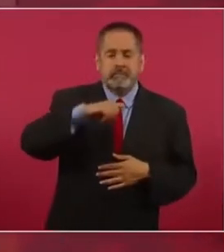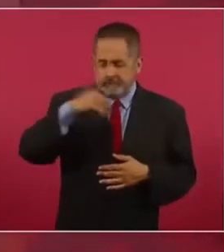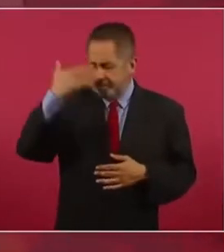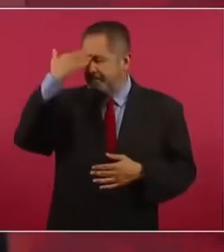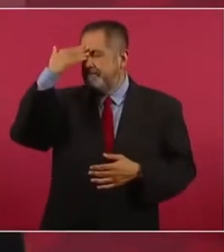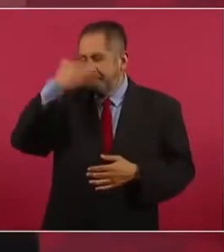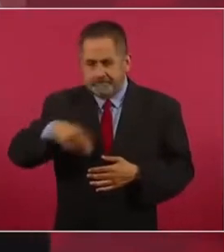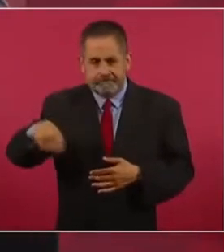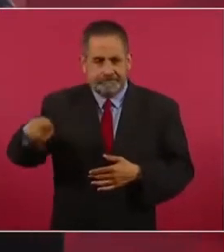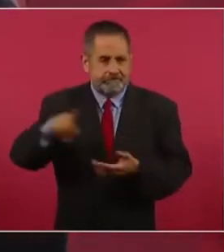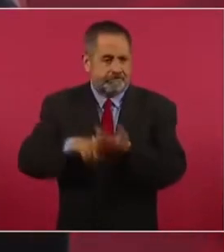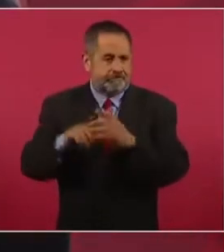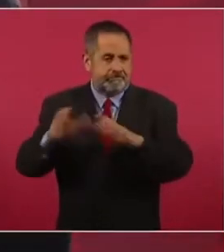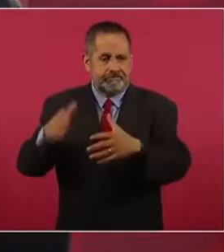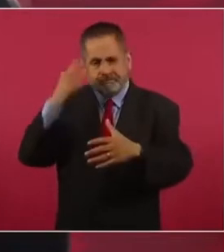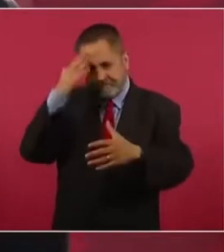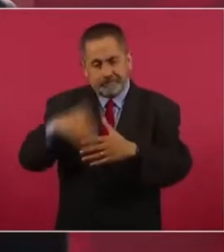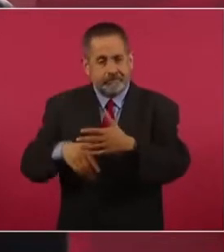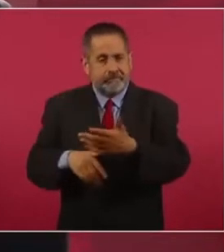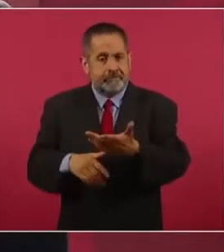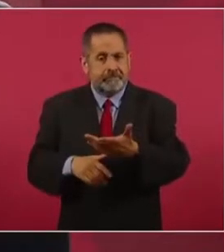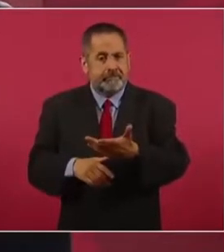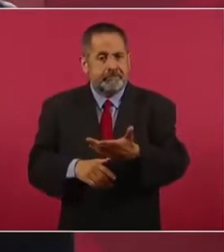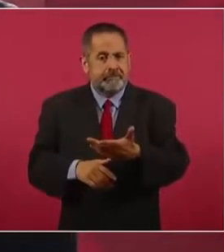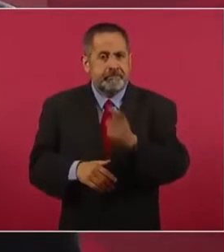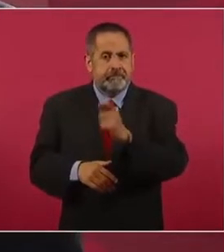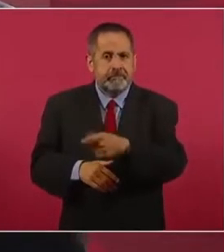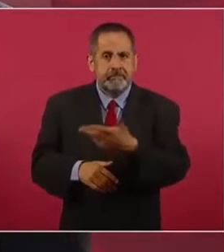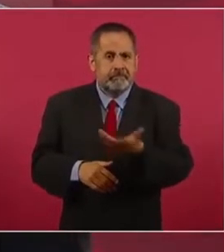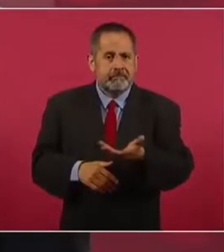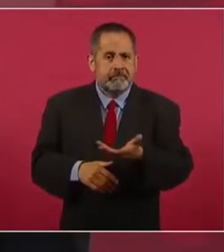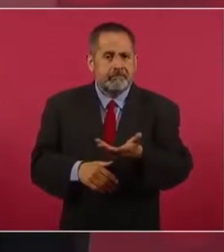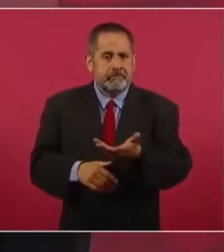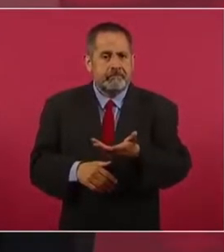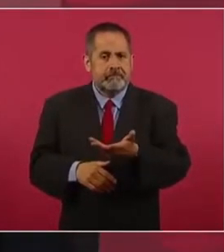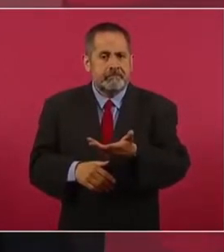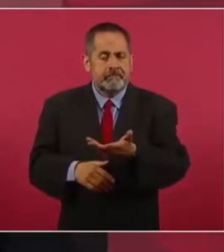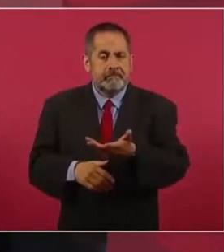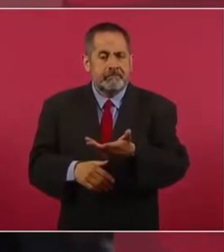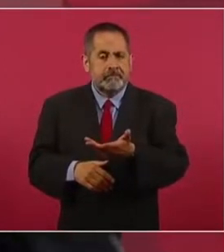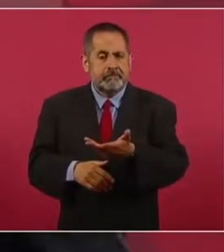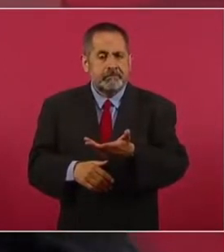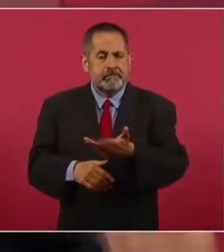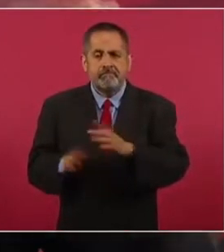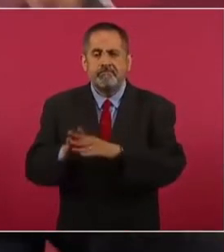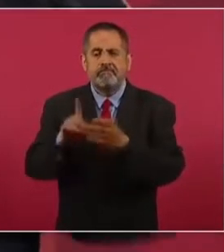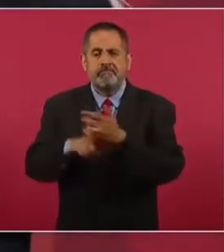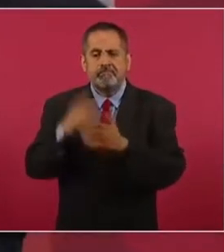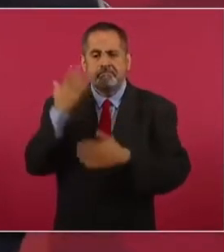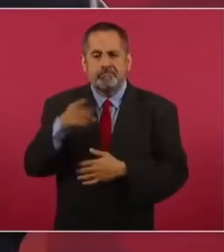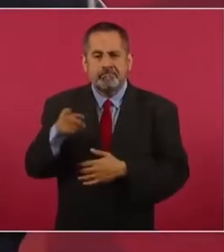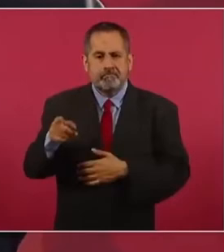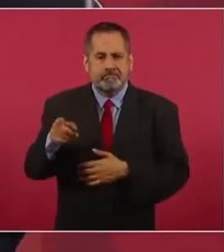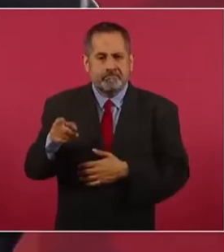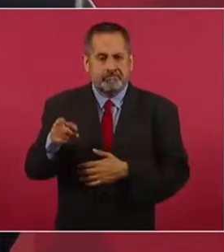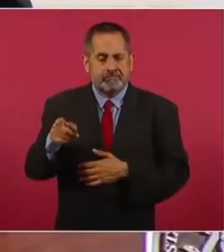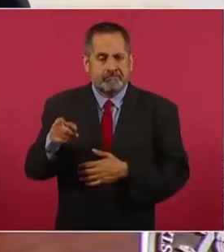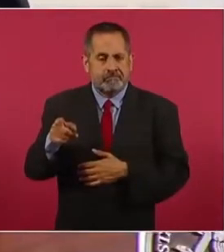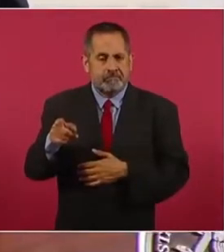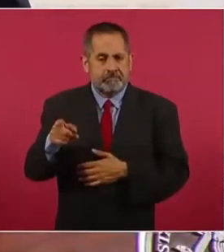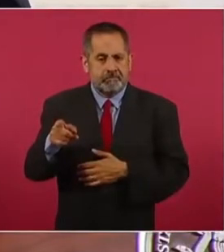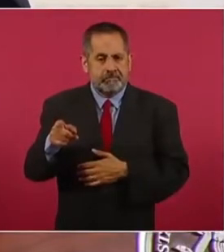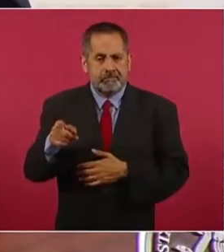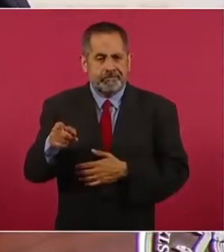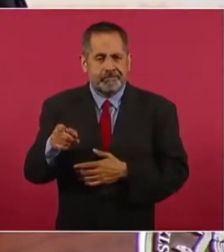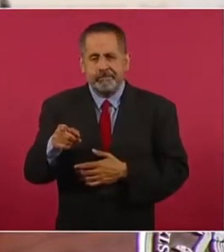que es cierto, que